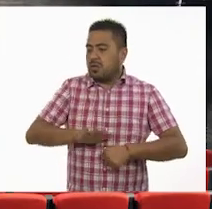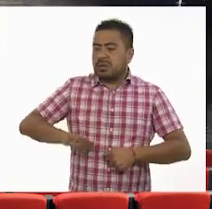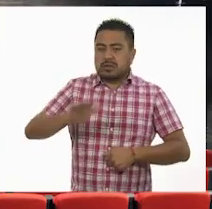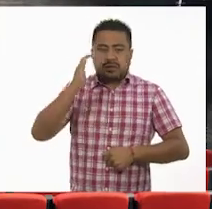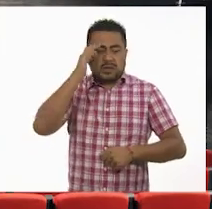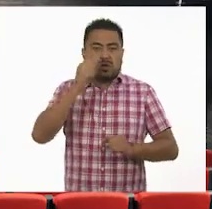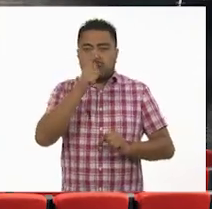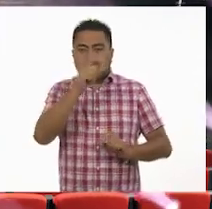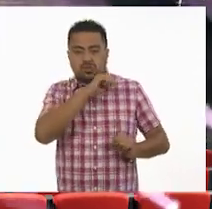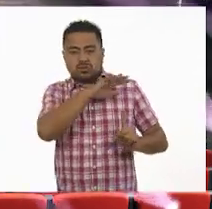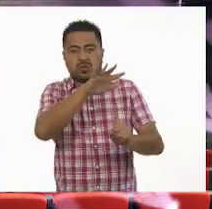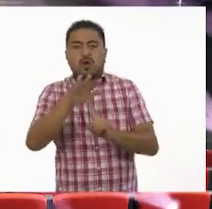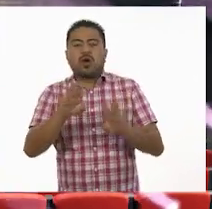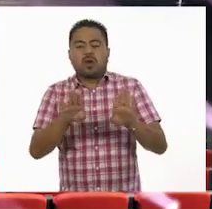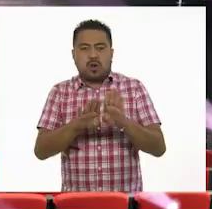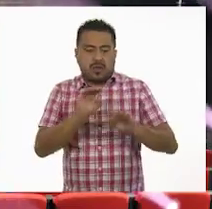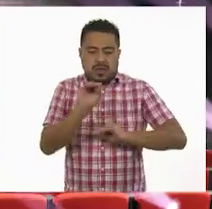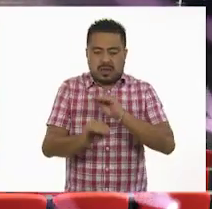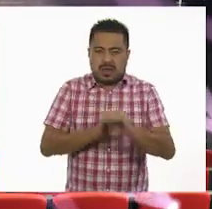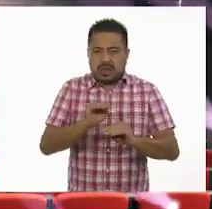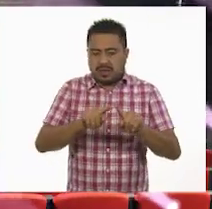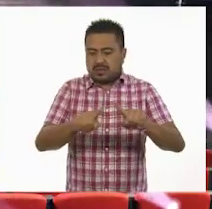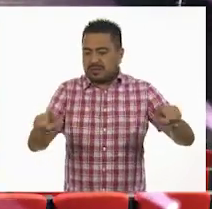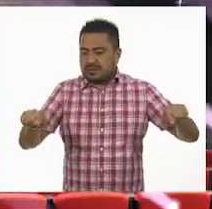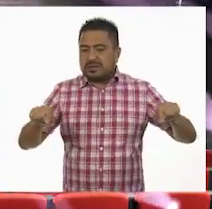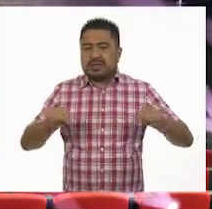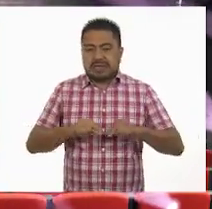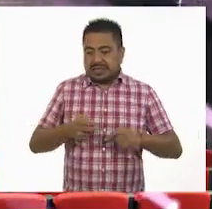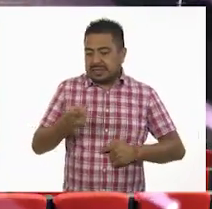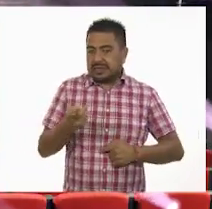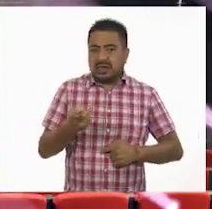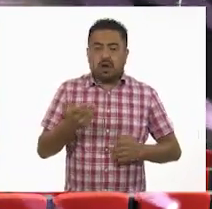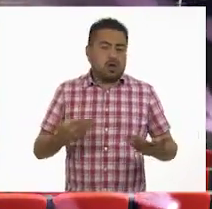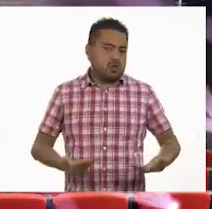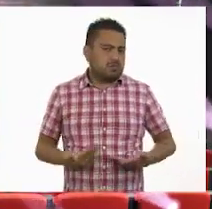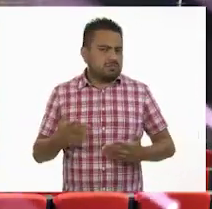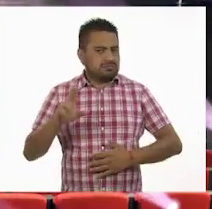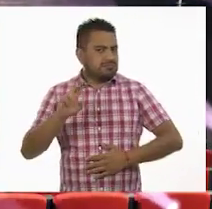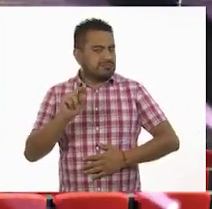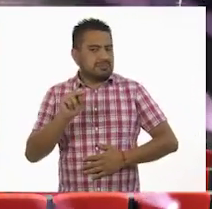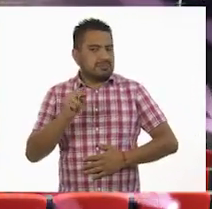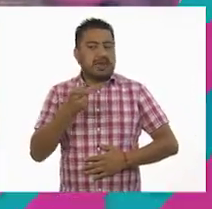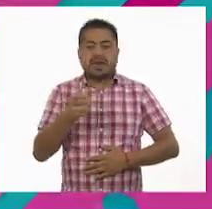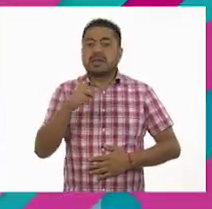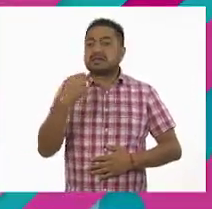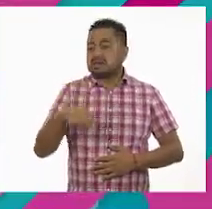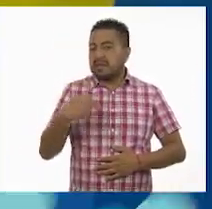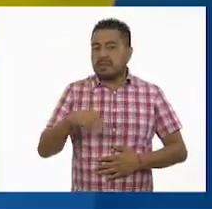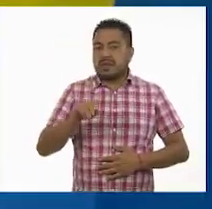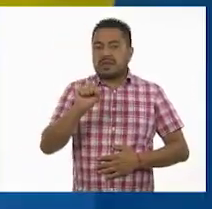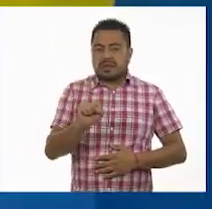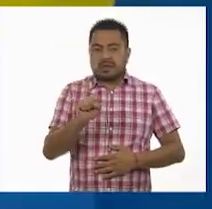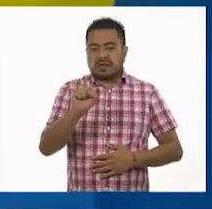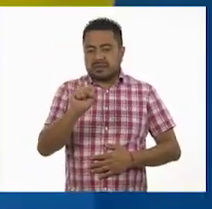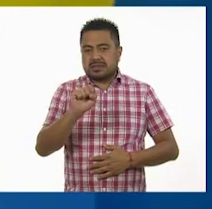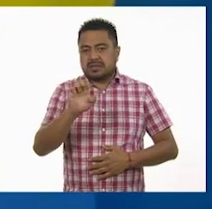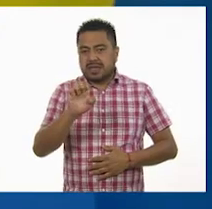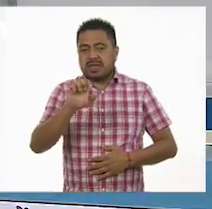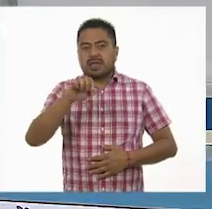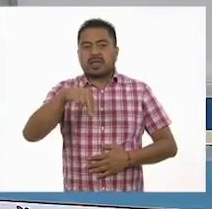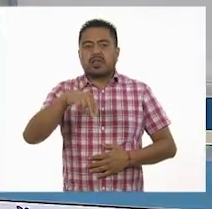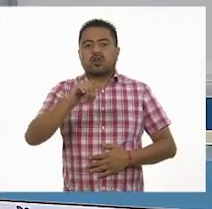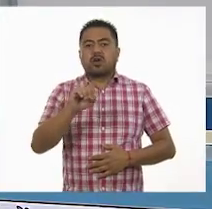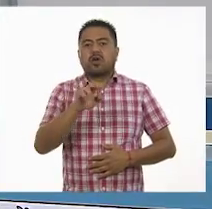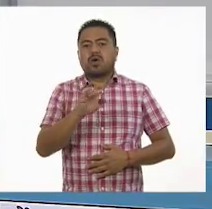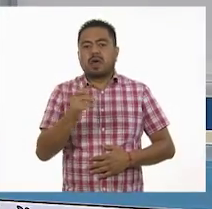a la iluminación como parte de la escenografía, pero no es la coreografía, es la escenografía, ¿sí? Para que